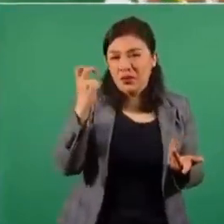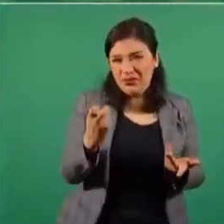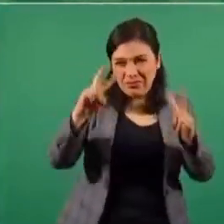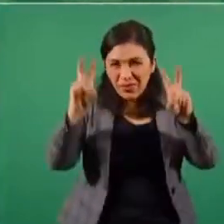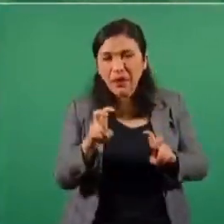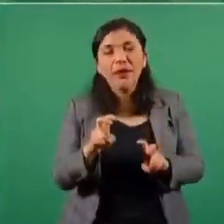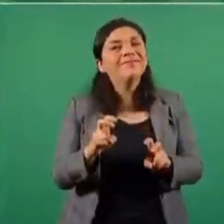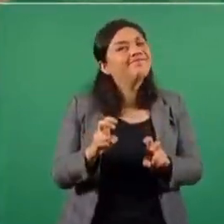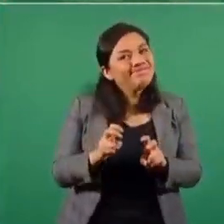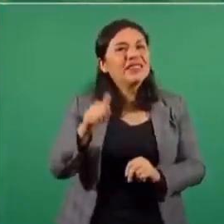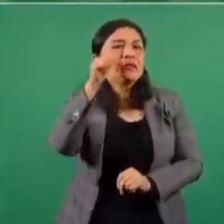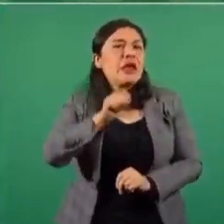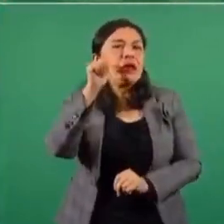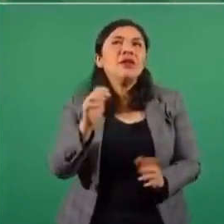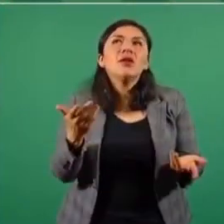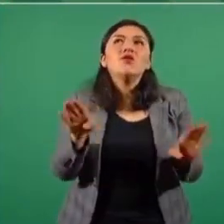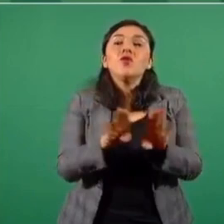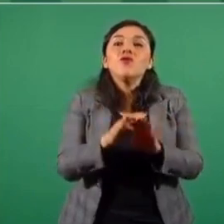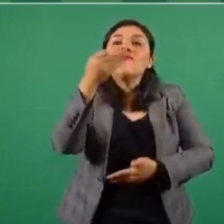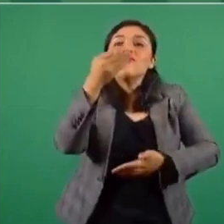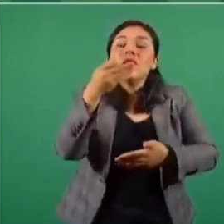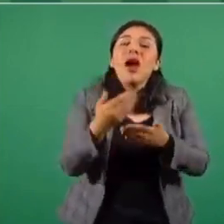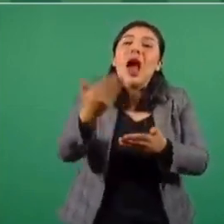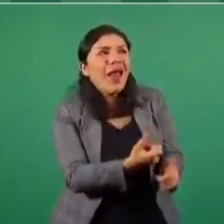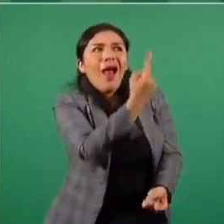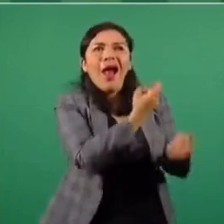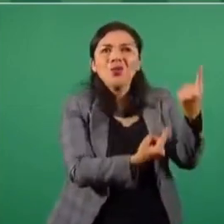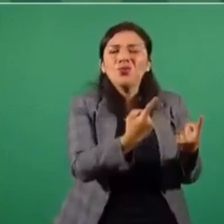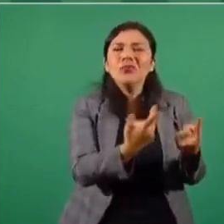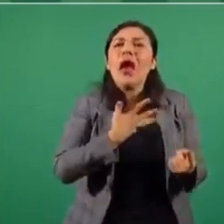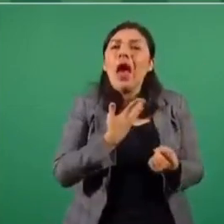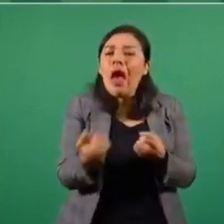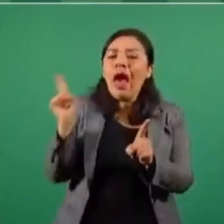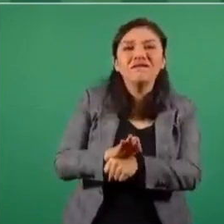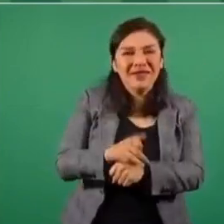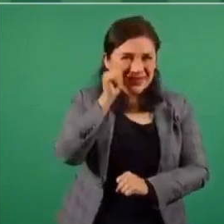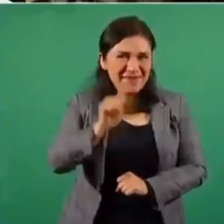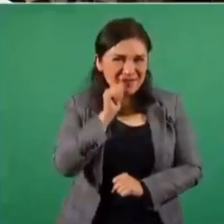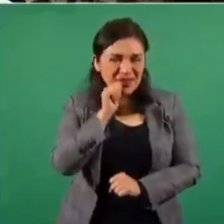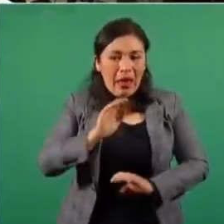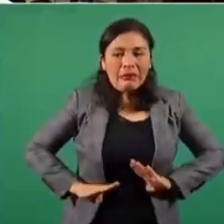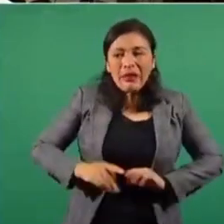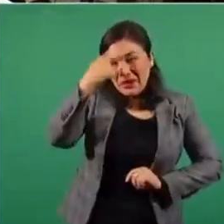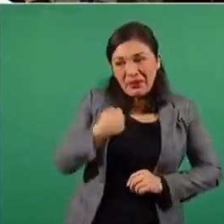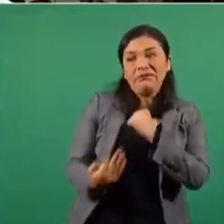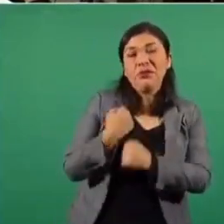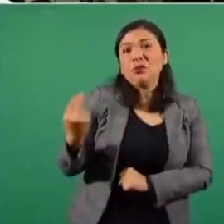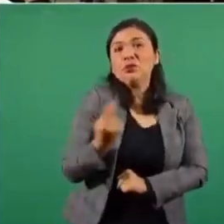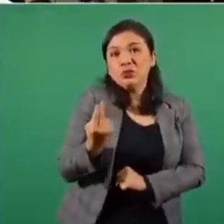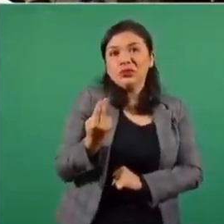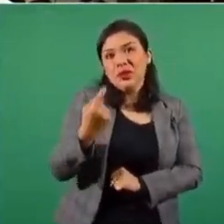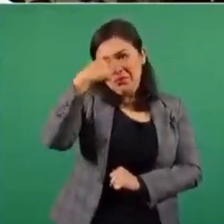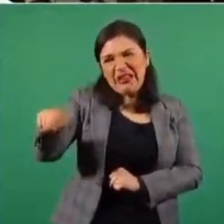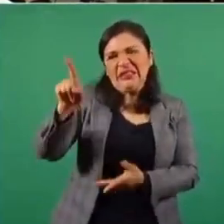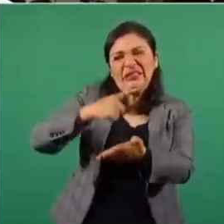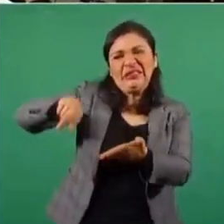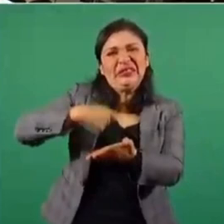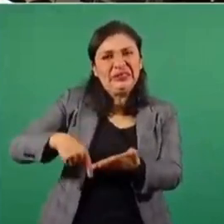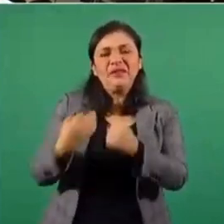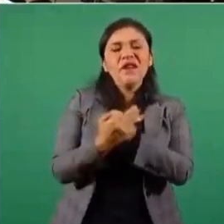de esto, siempre, como todavía no termina de irse el viejo régimen, siempre hay alguien detrás. ¿Quién le conviene descalificar